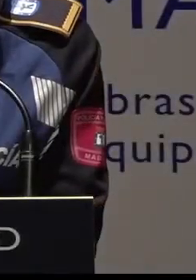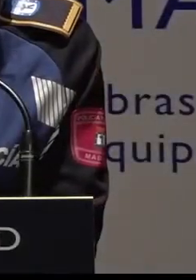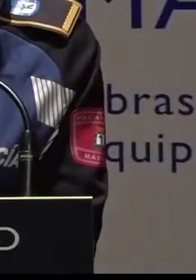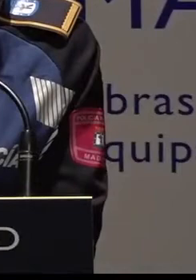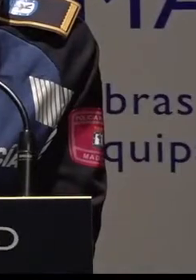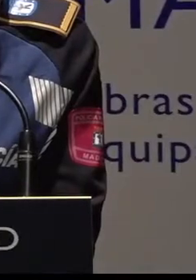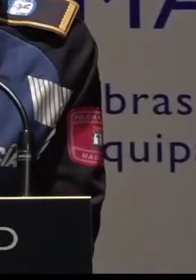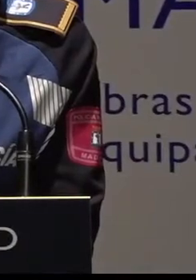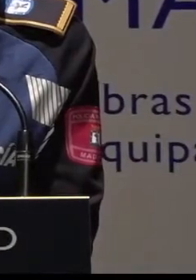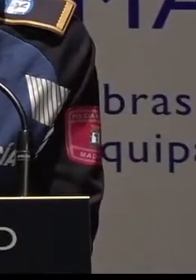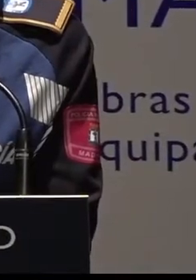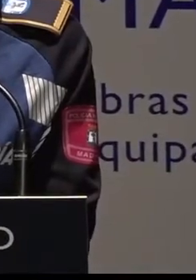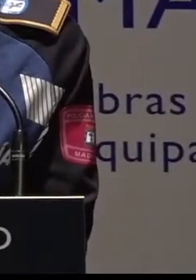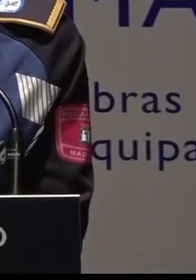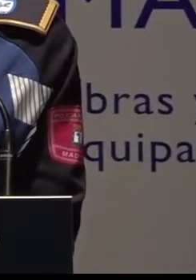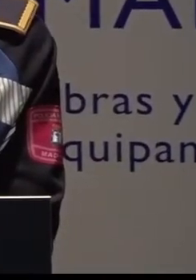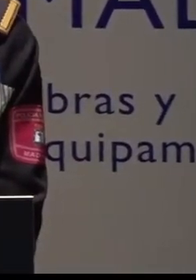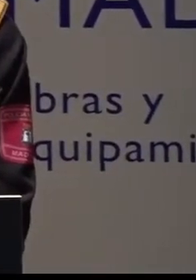No.